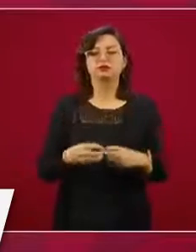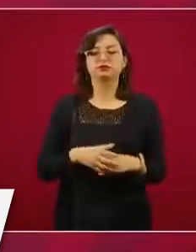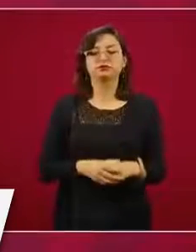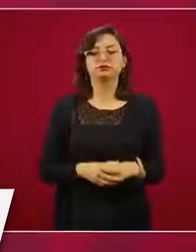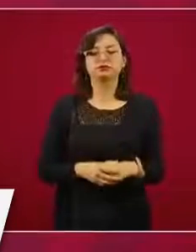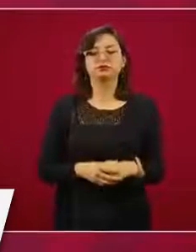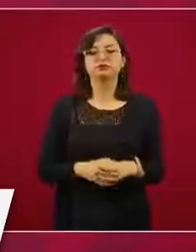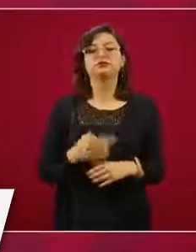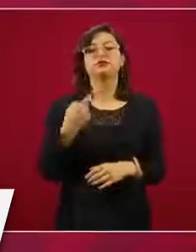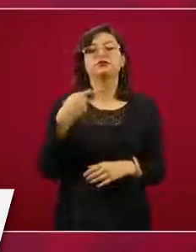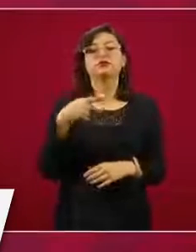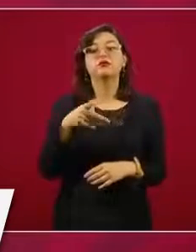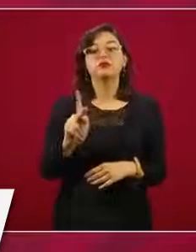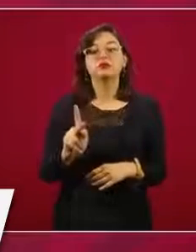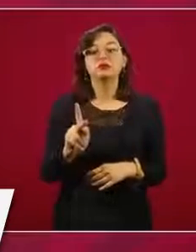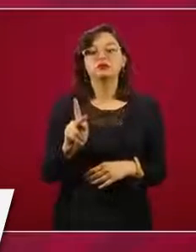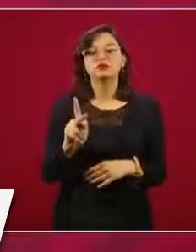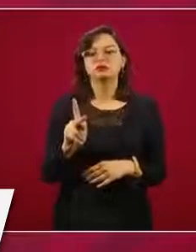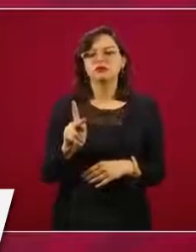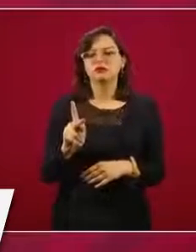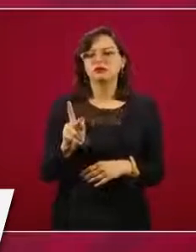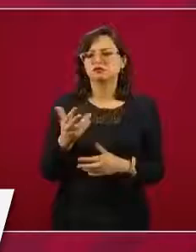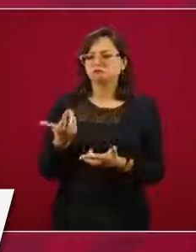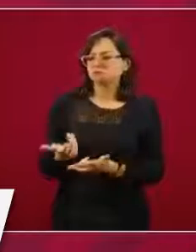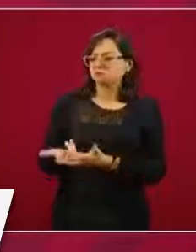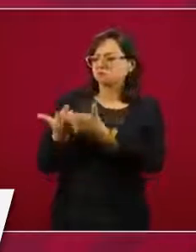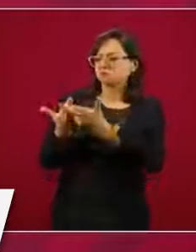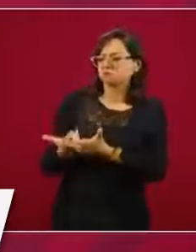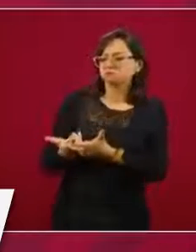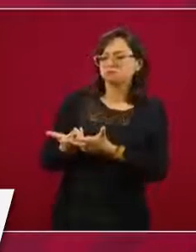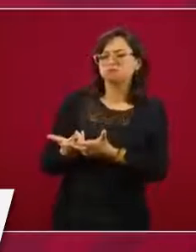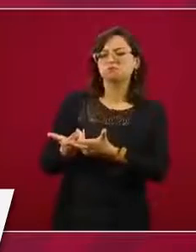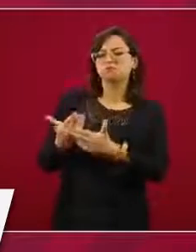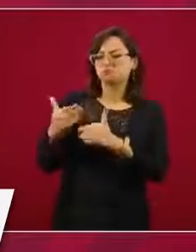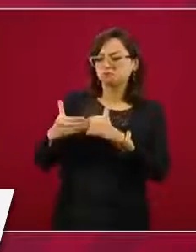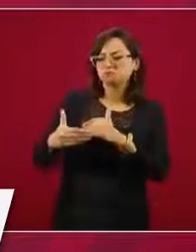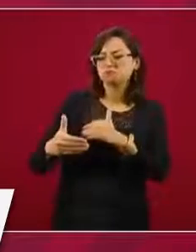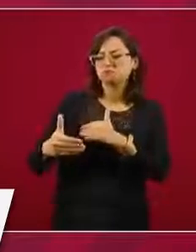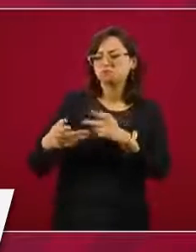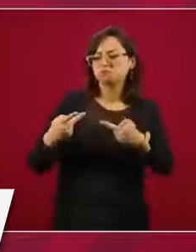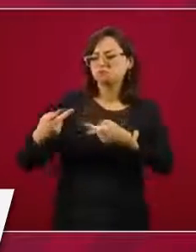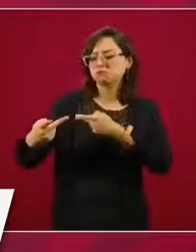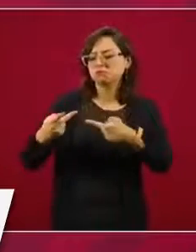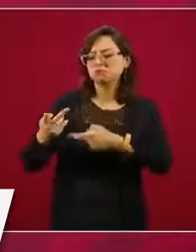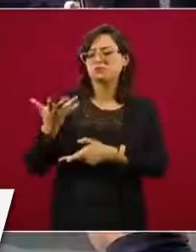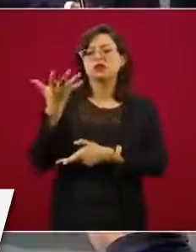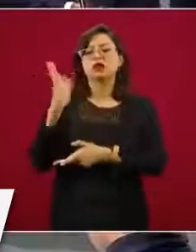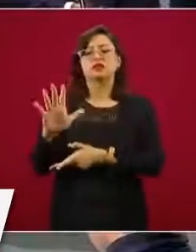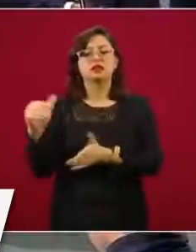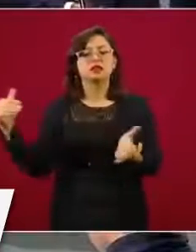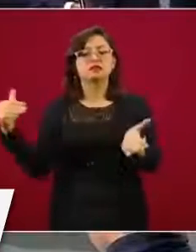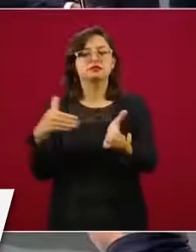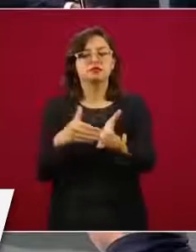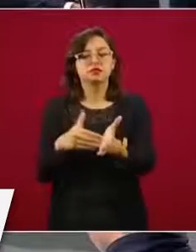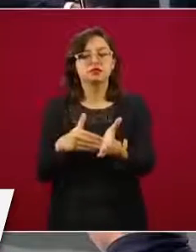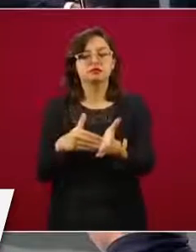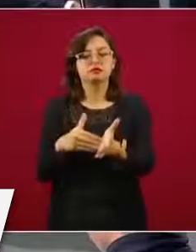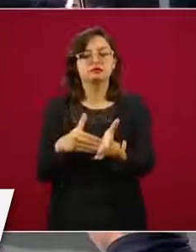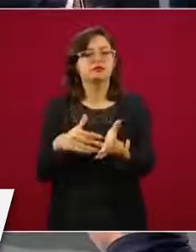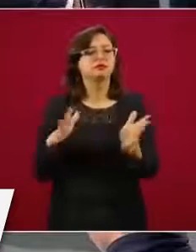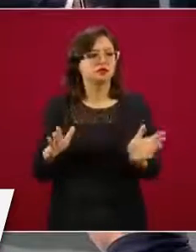la proyección son 10 mil por tu pregunta de por qué nos estamos preparando,